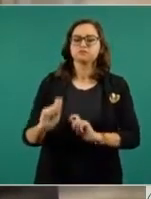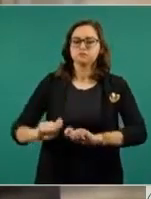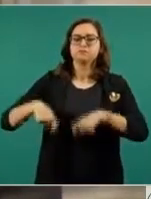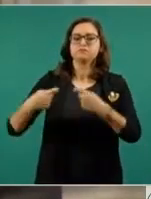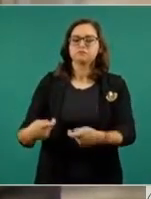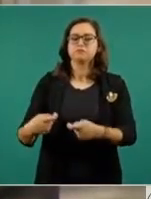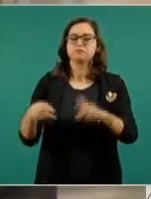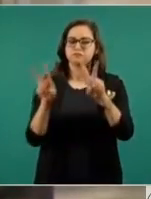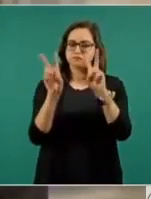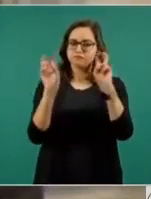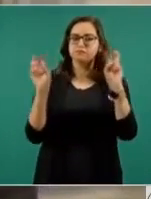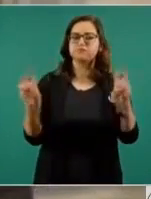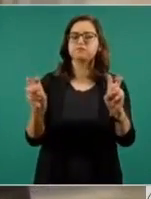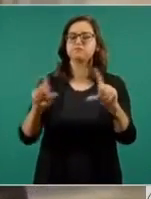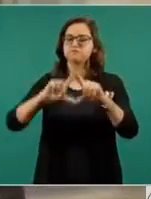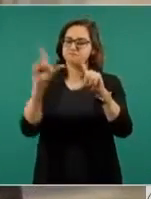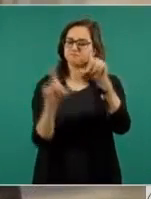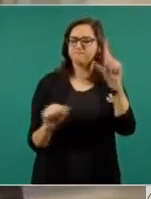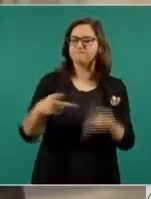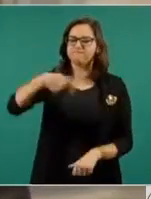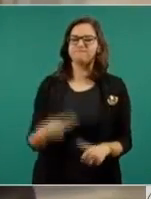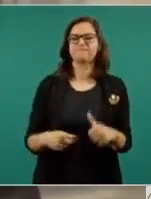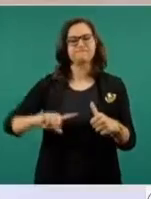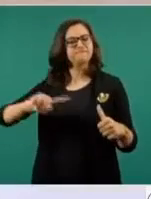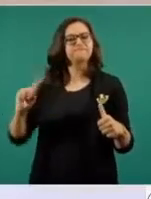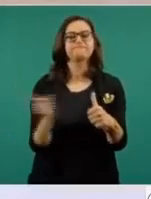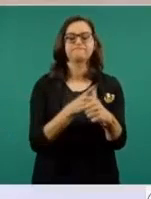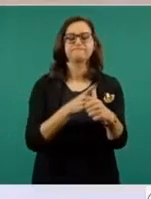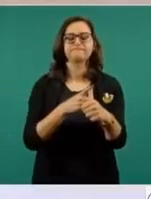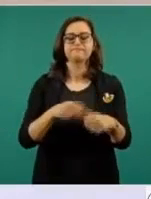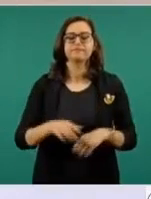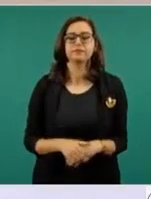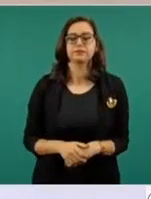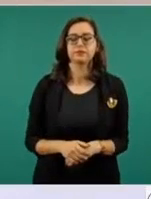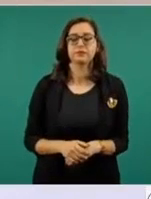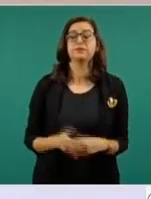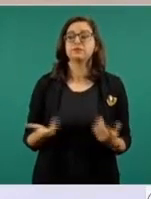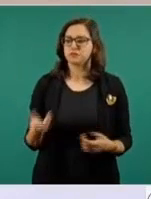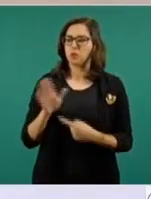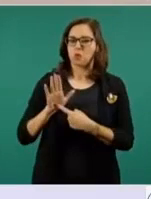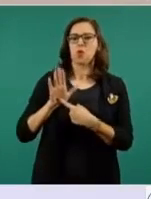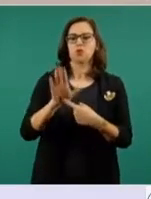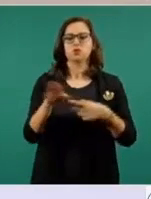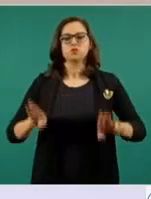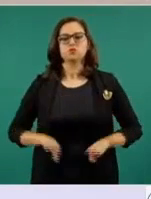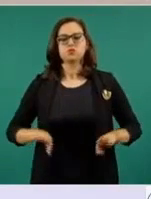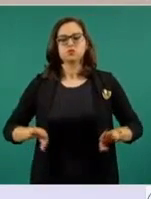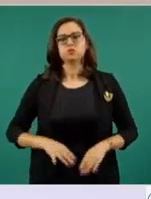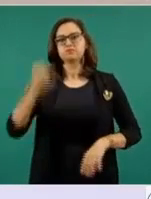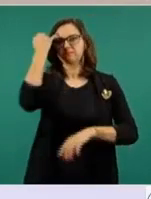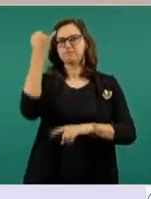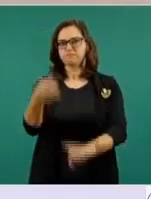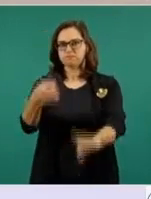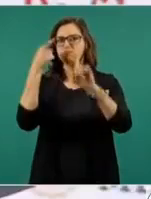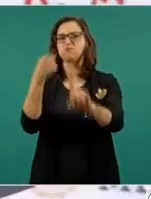la frase, la patria es primero, con lo que demostró su firmeza de ideales y